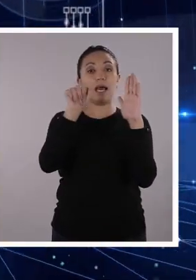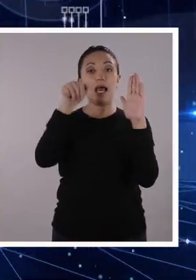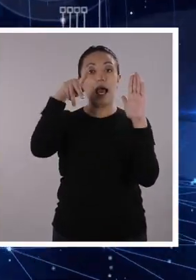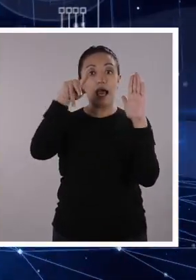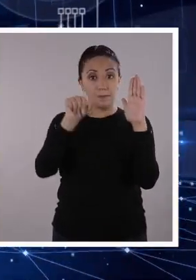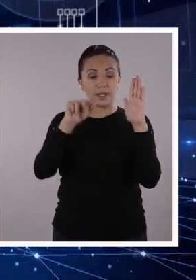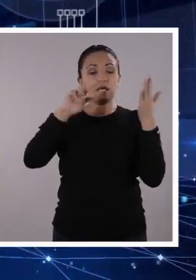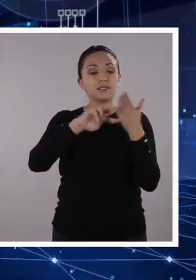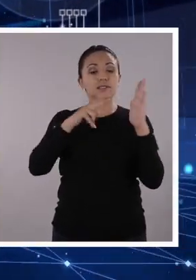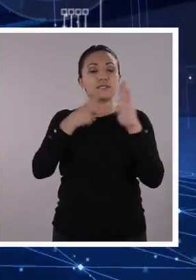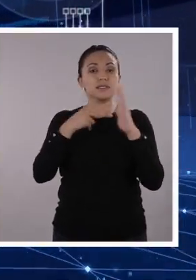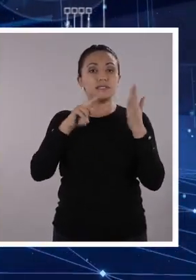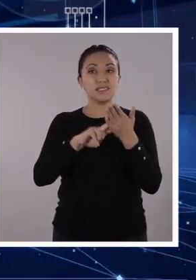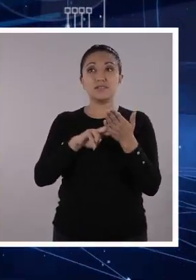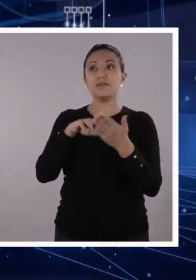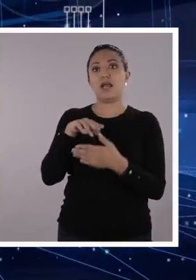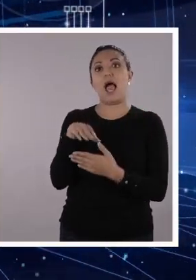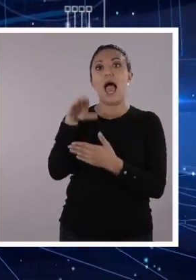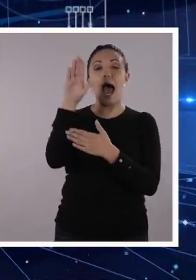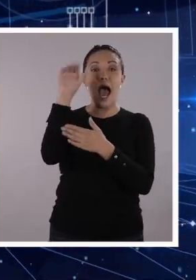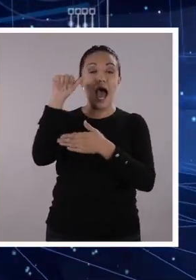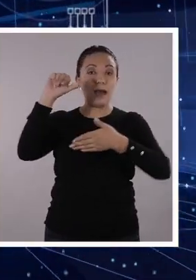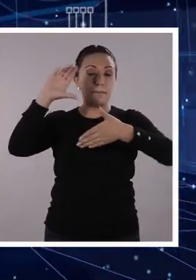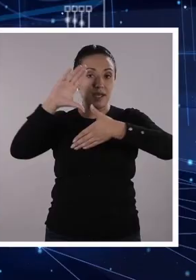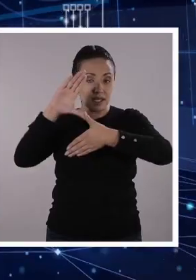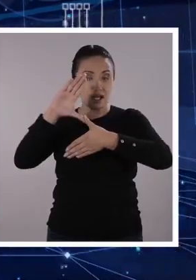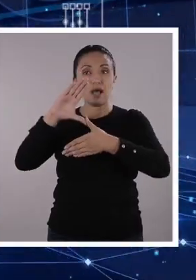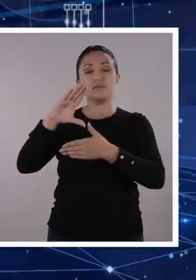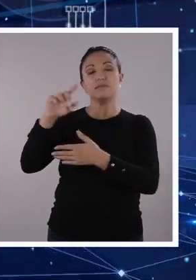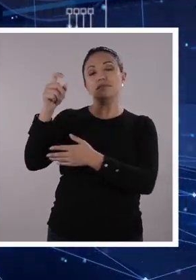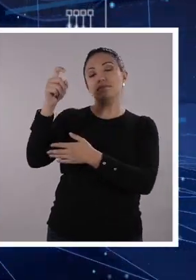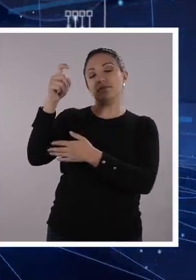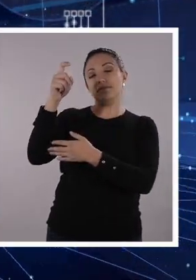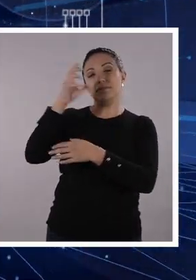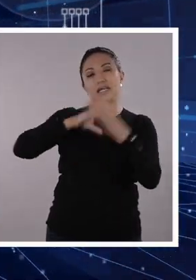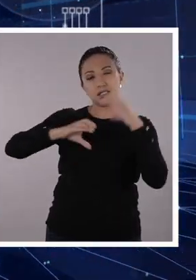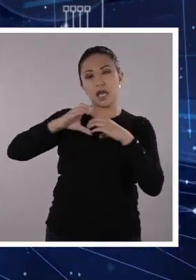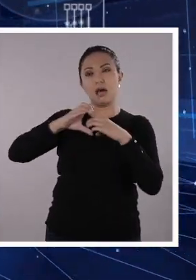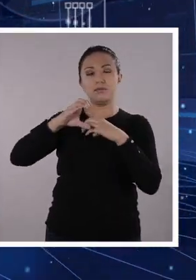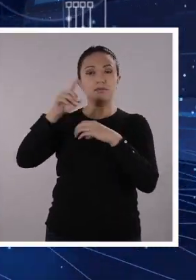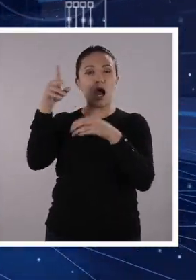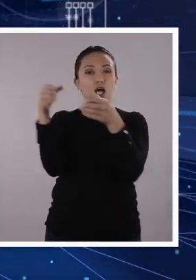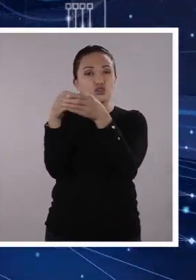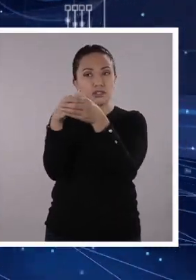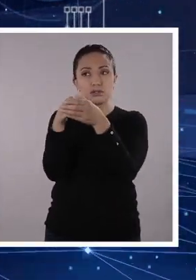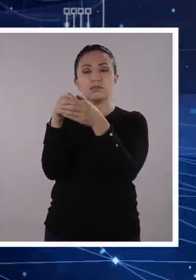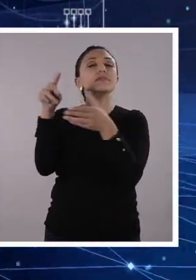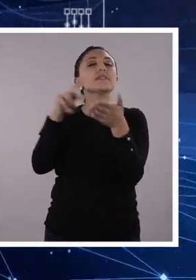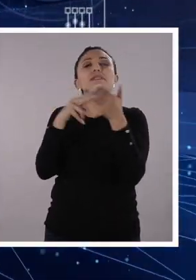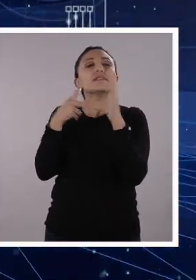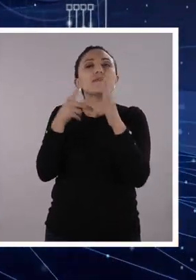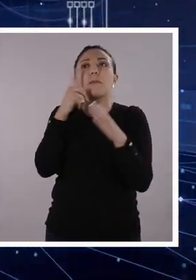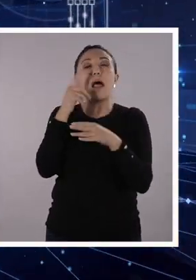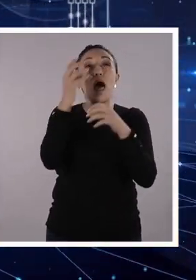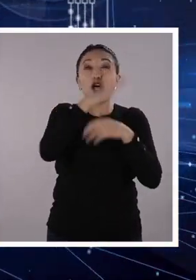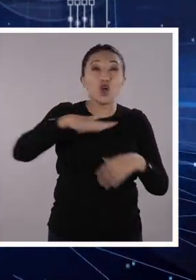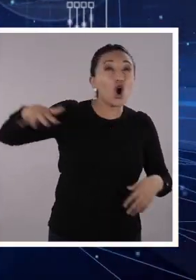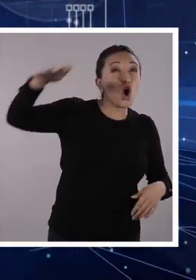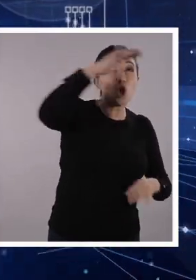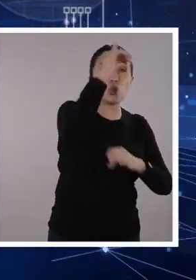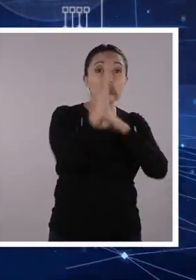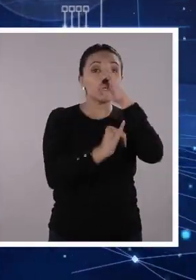por la American Psychological Association con el fin de unificar la forma de presentación de trabajos escritos a nivel internacional,